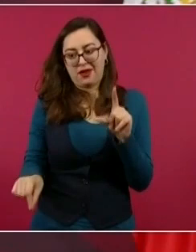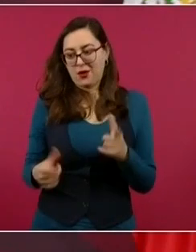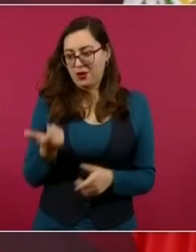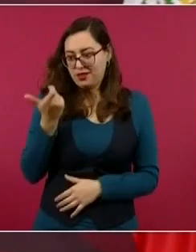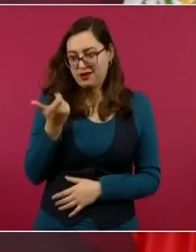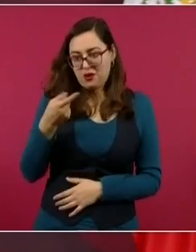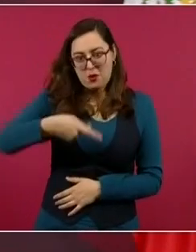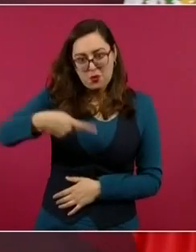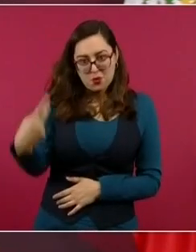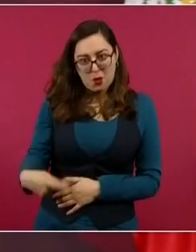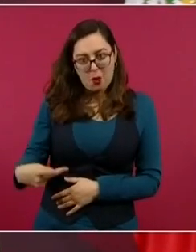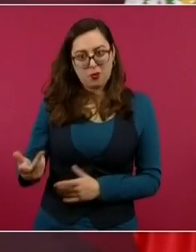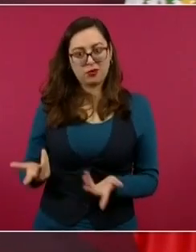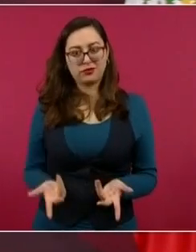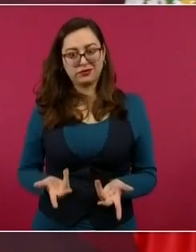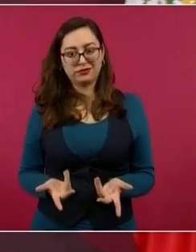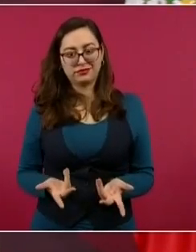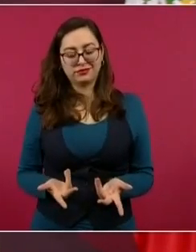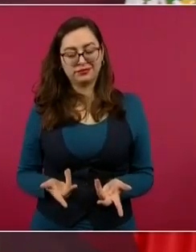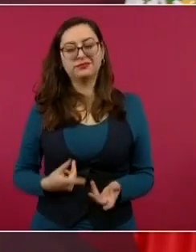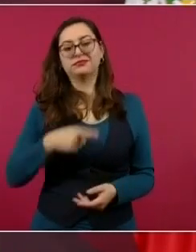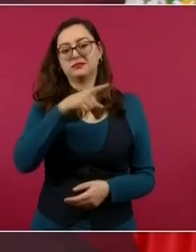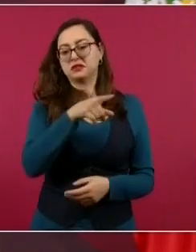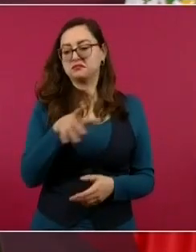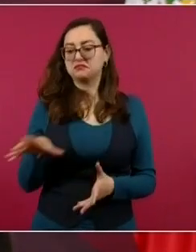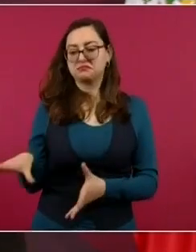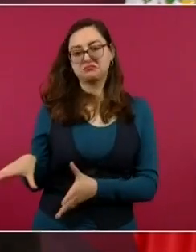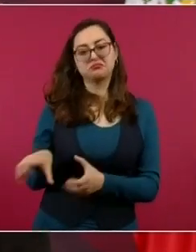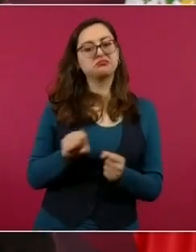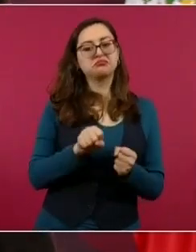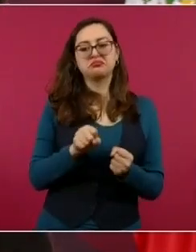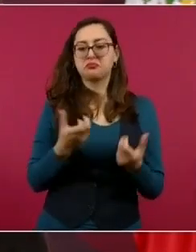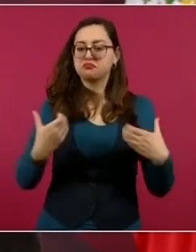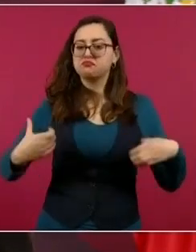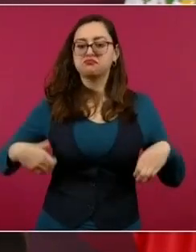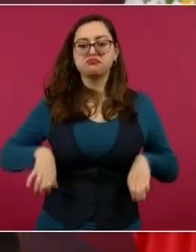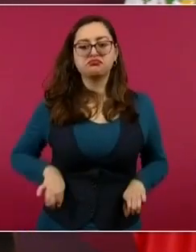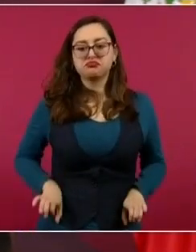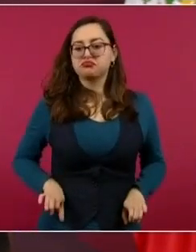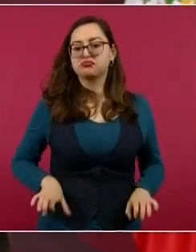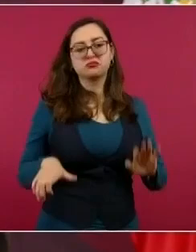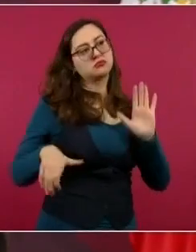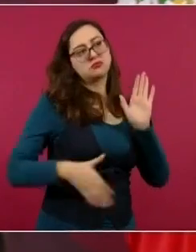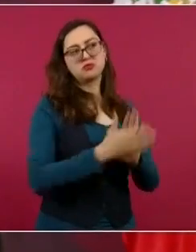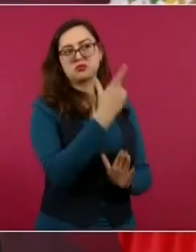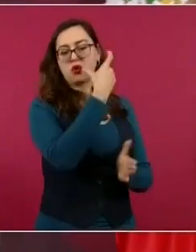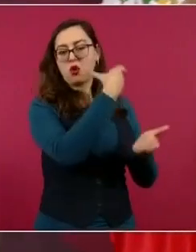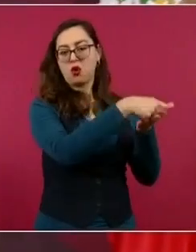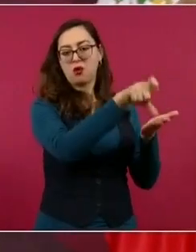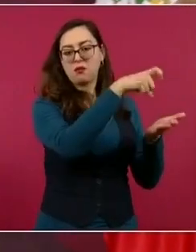vinculadas, relacionadas con García Luna. ¡Gracias! ¡Gracias! ¡Gracias! ¡Gracias! ¡Gracias! ¡Gracias!